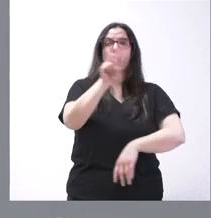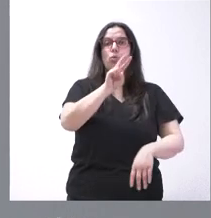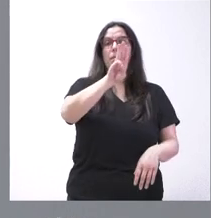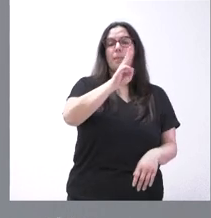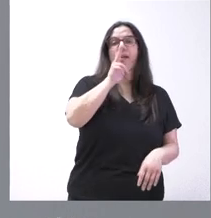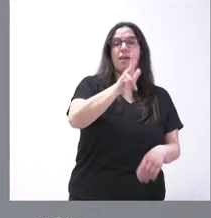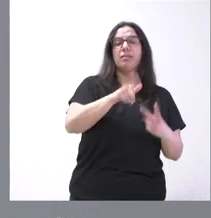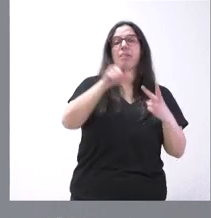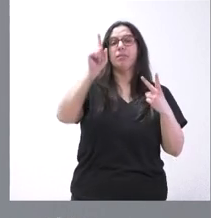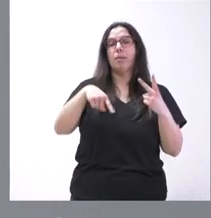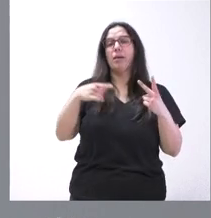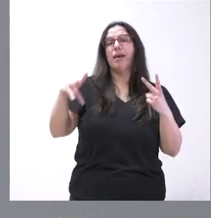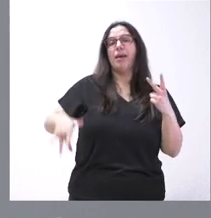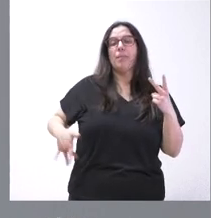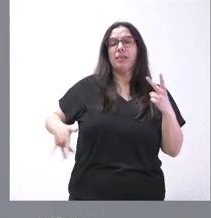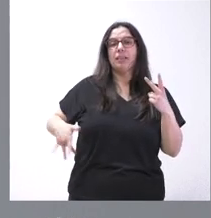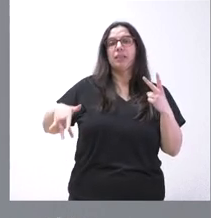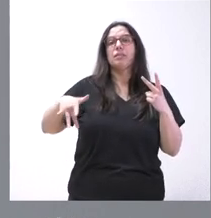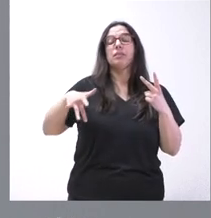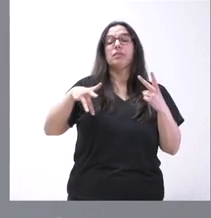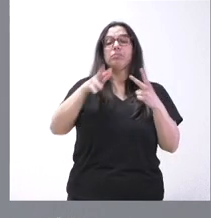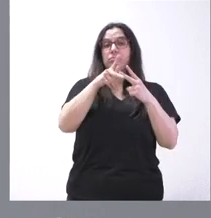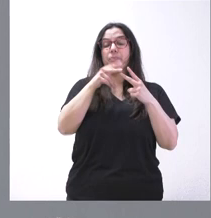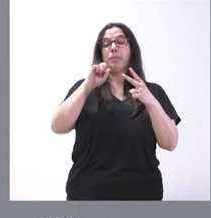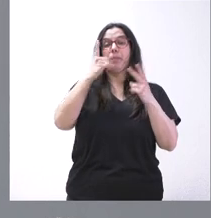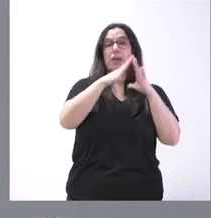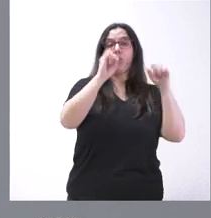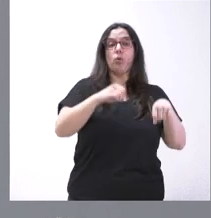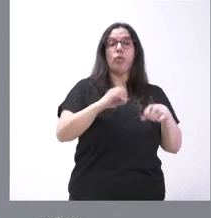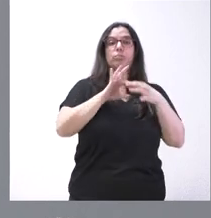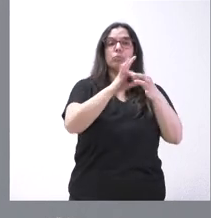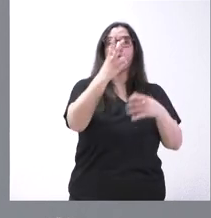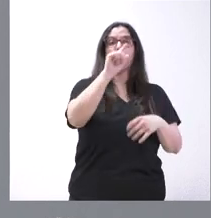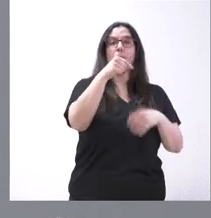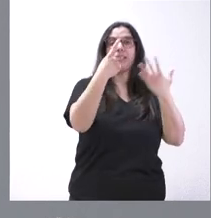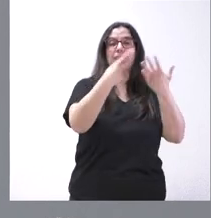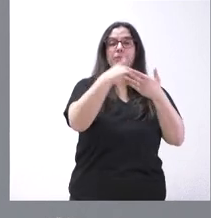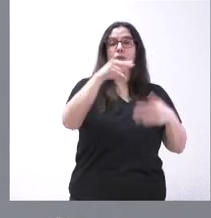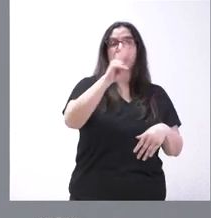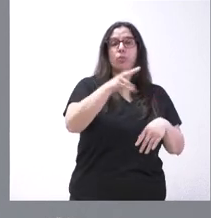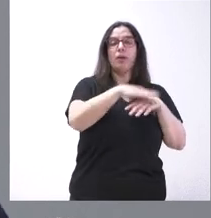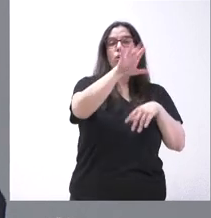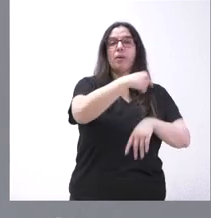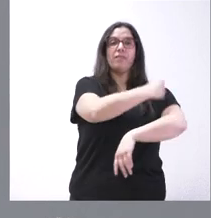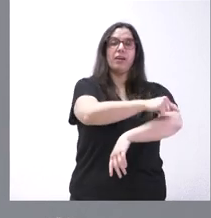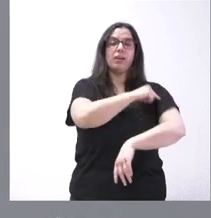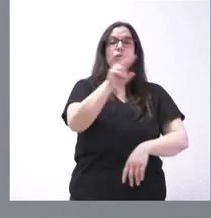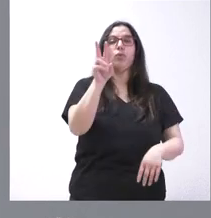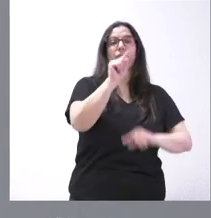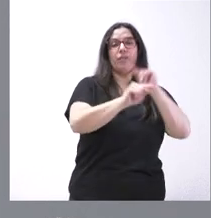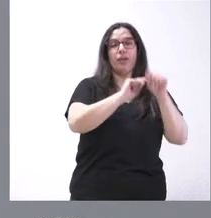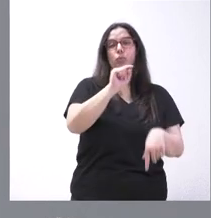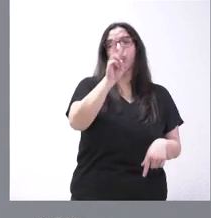como a la hepatitis. El primer acuerdo es un importe de 2,6 millones de euros para la compra de vacunas del virus de